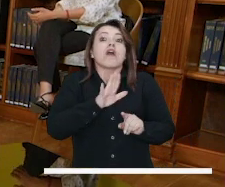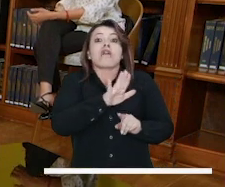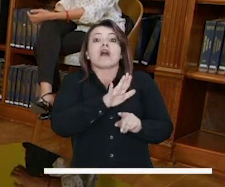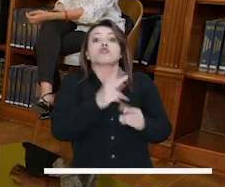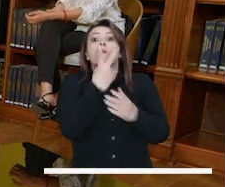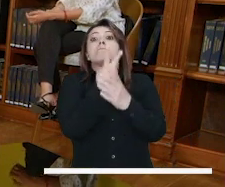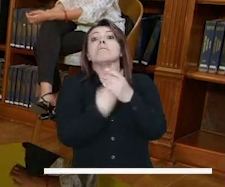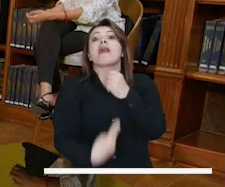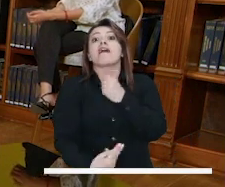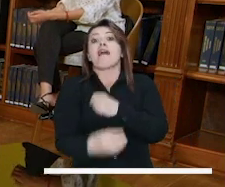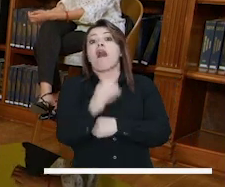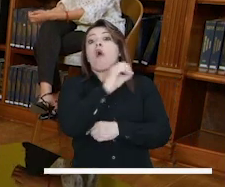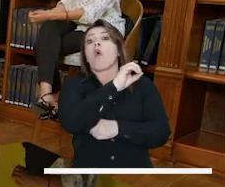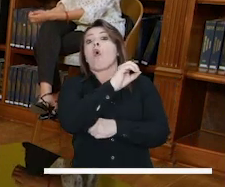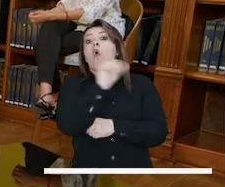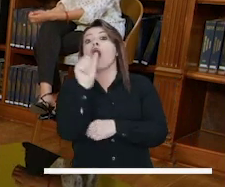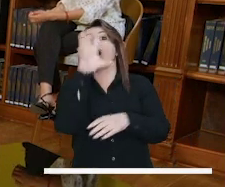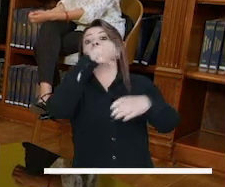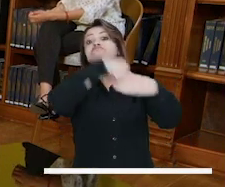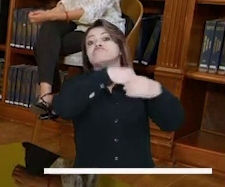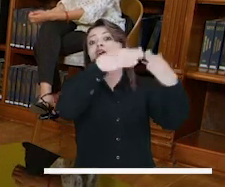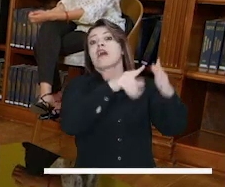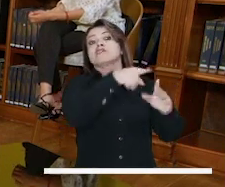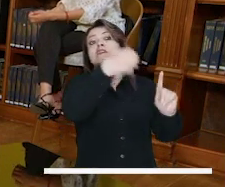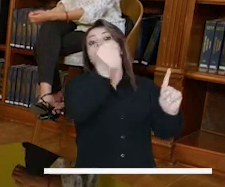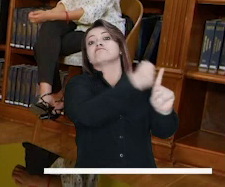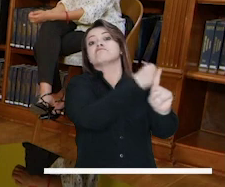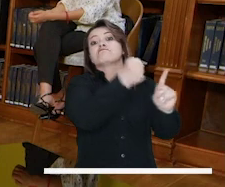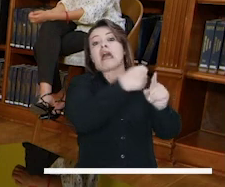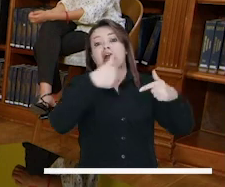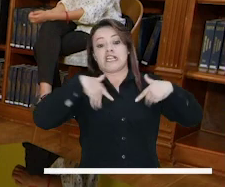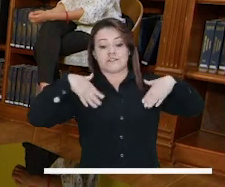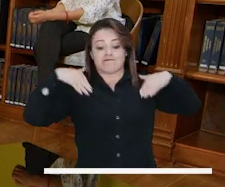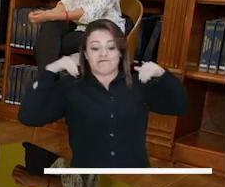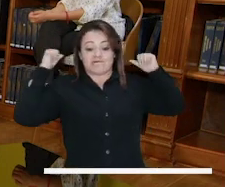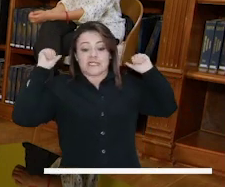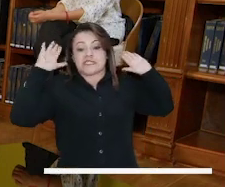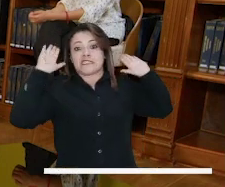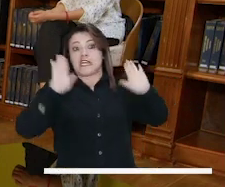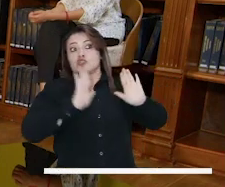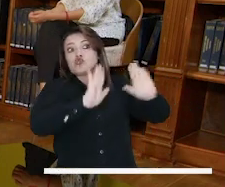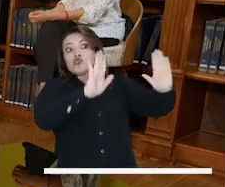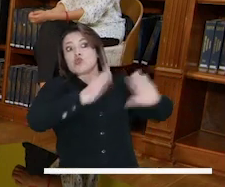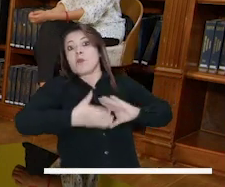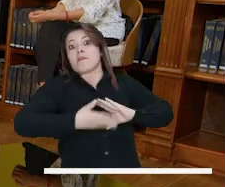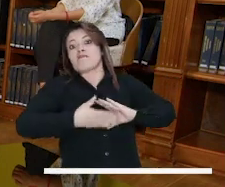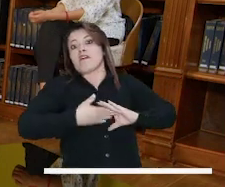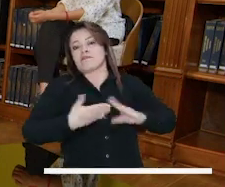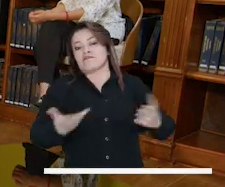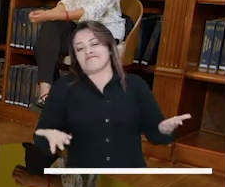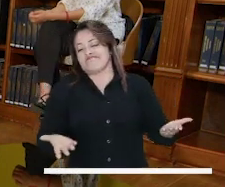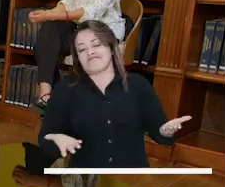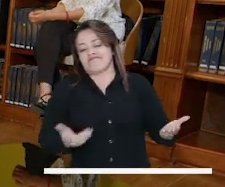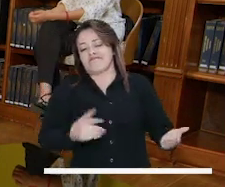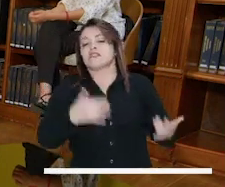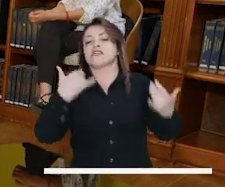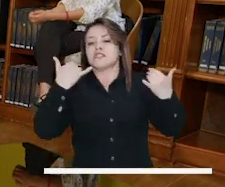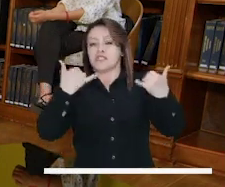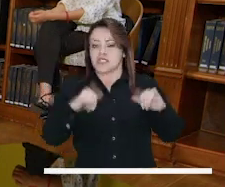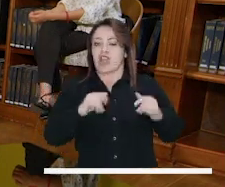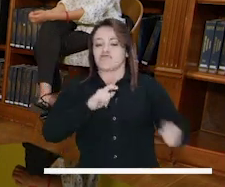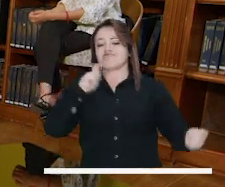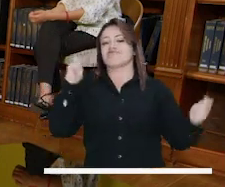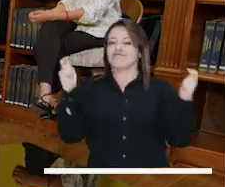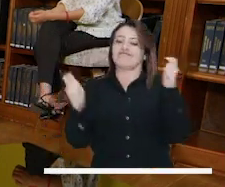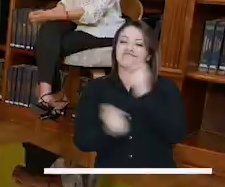la defensa de los agresores era que esto es privado, es la relación entre mi esposa, mi novia, mi compañera y